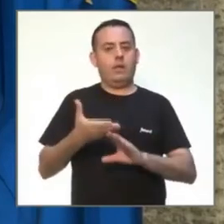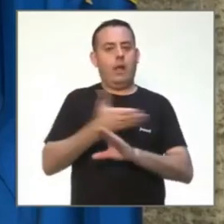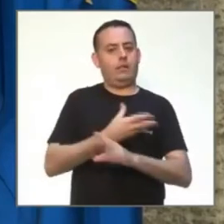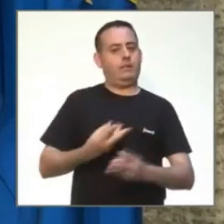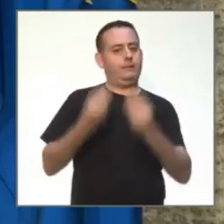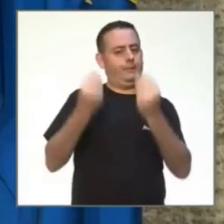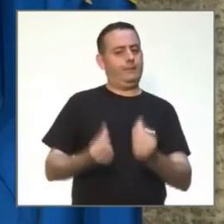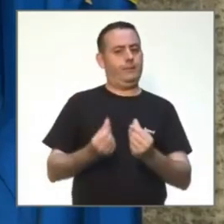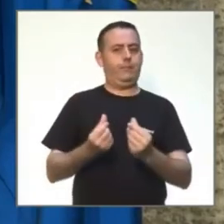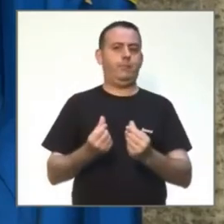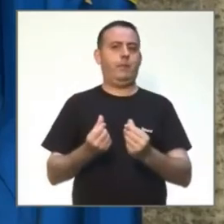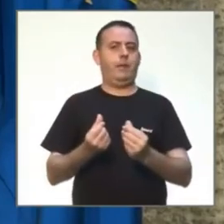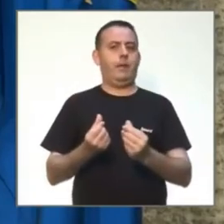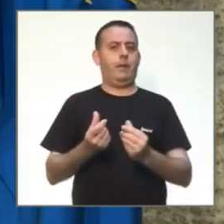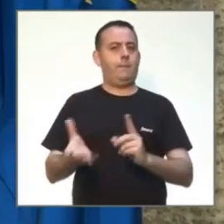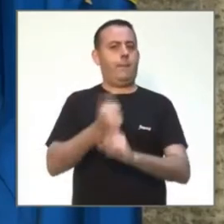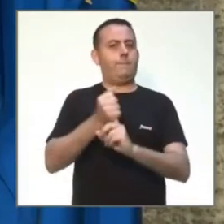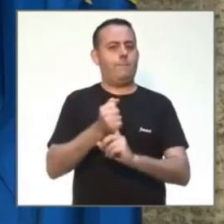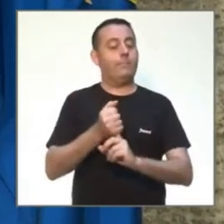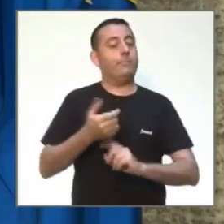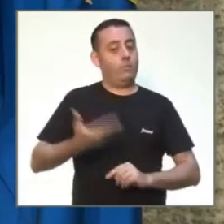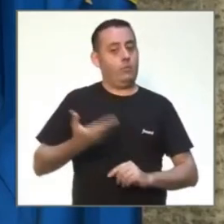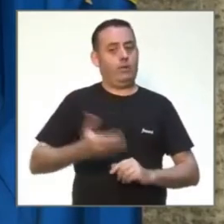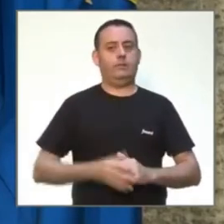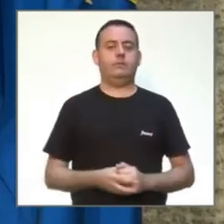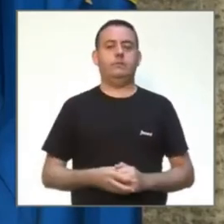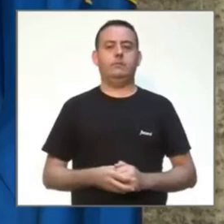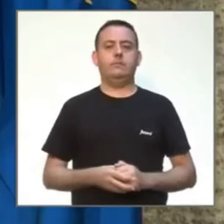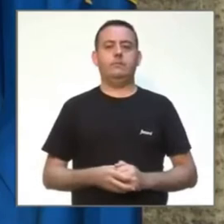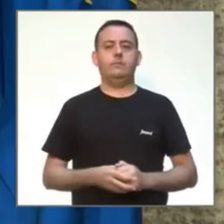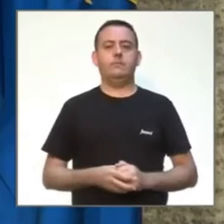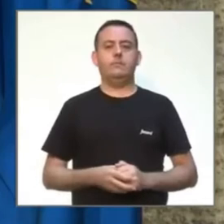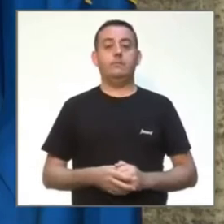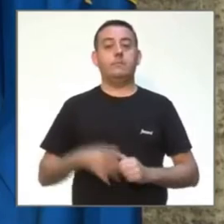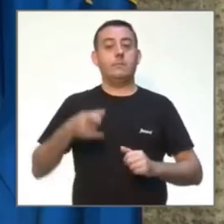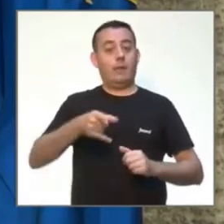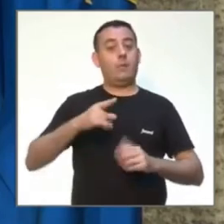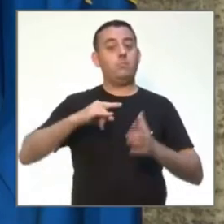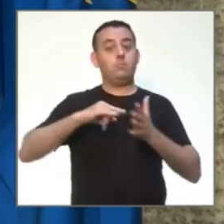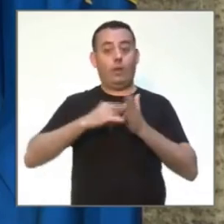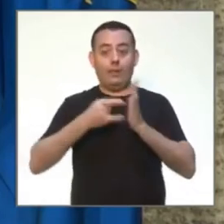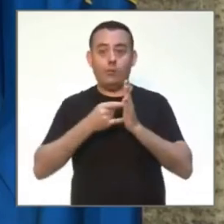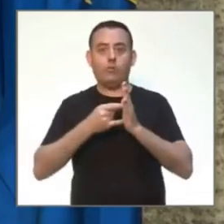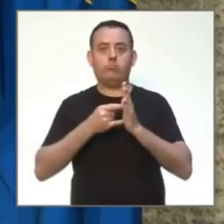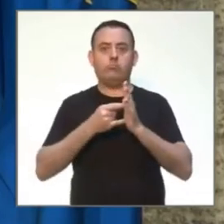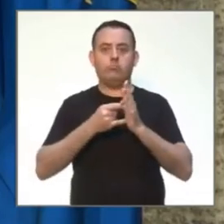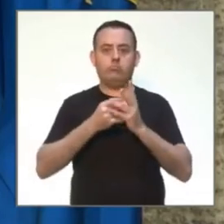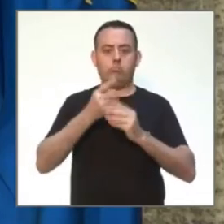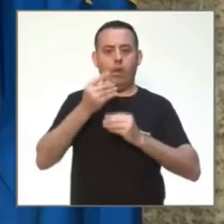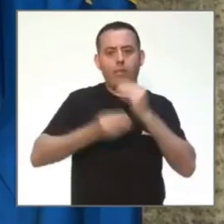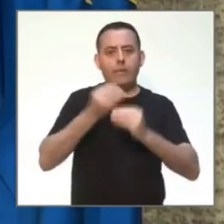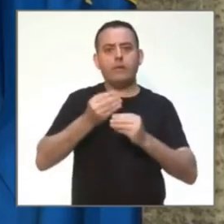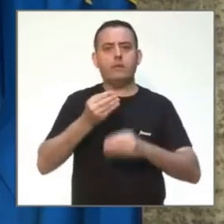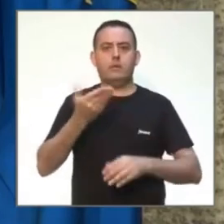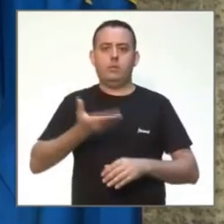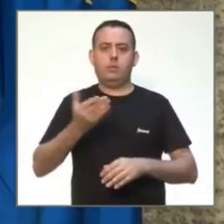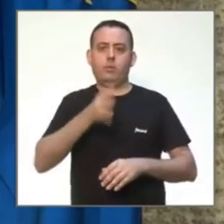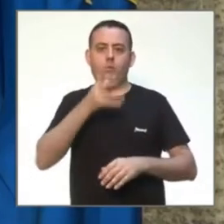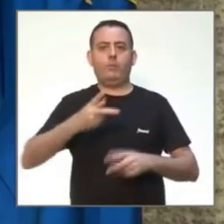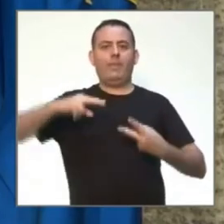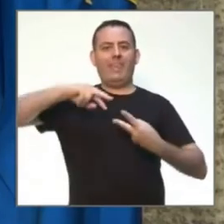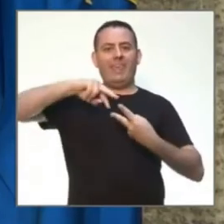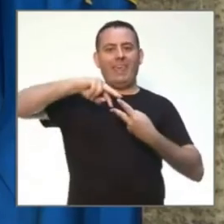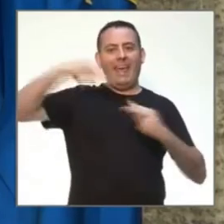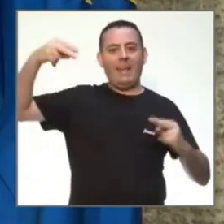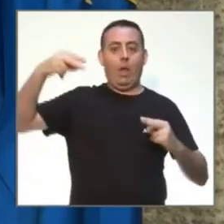una detección precoz. Este proyecto nos permitirá detectar rastros genéticos de